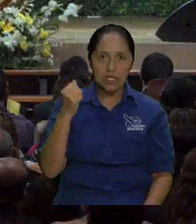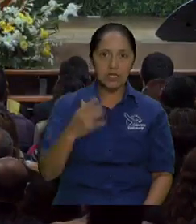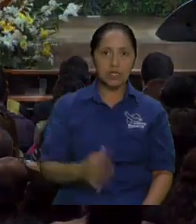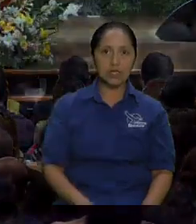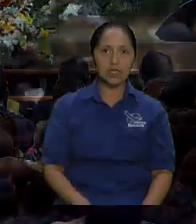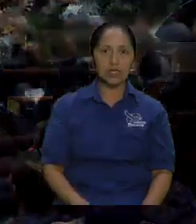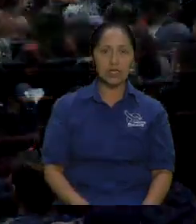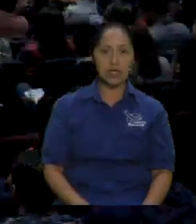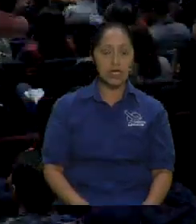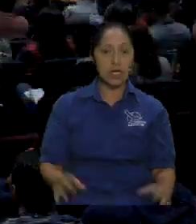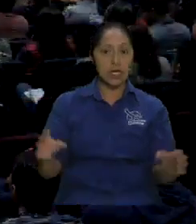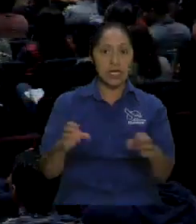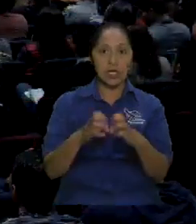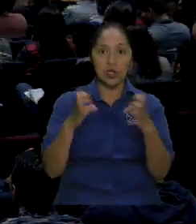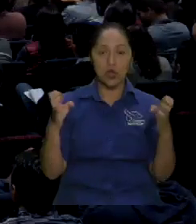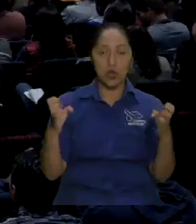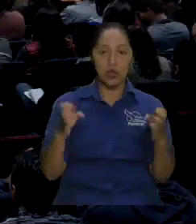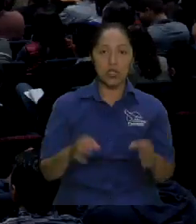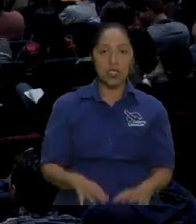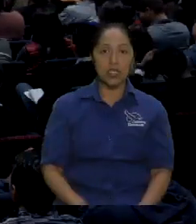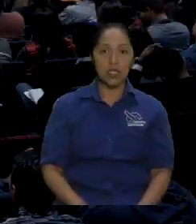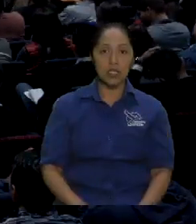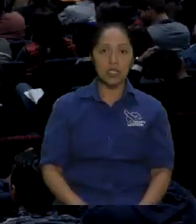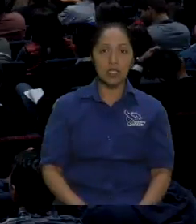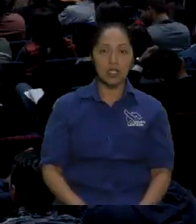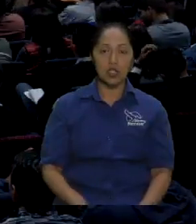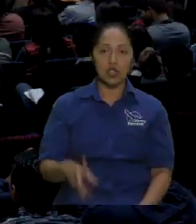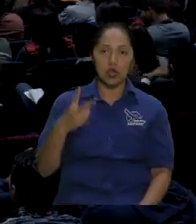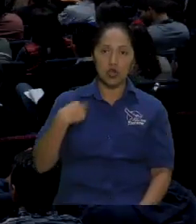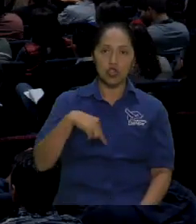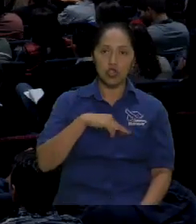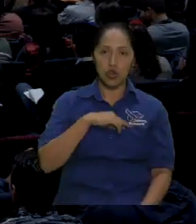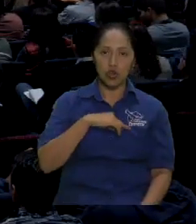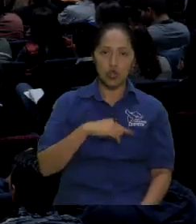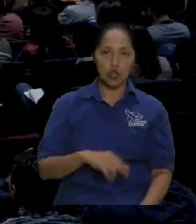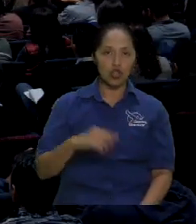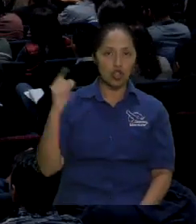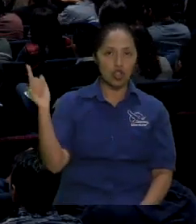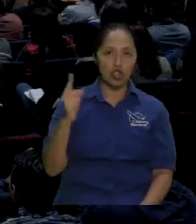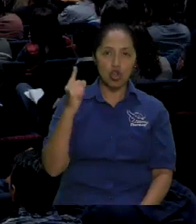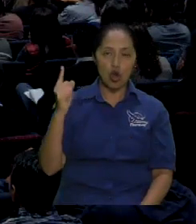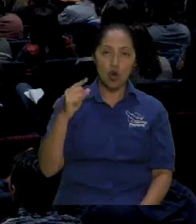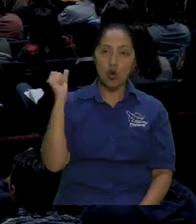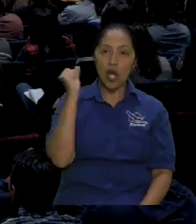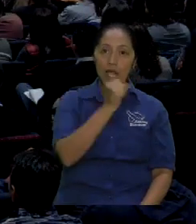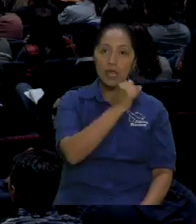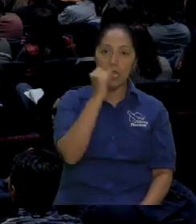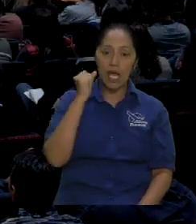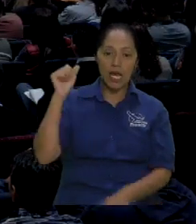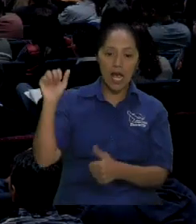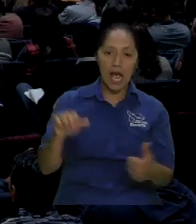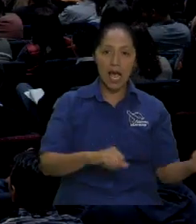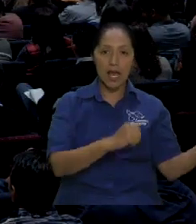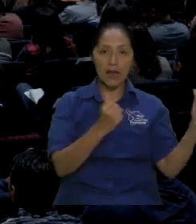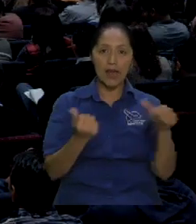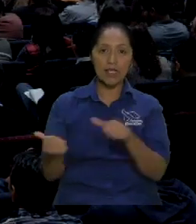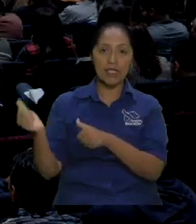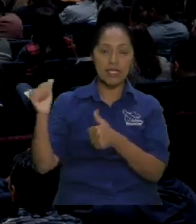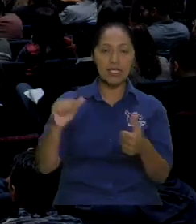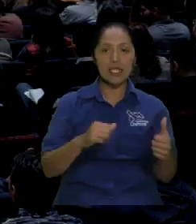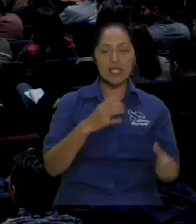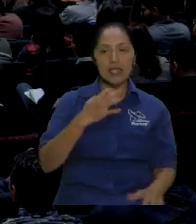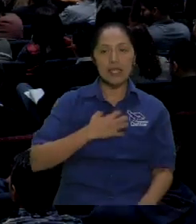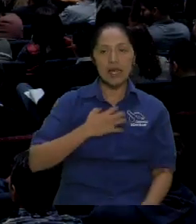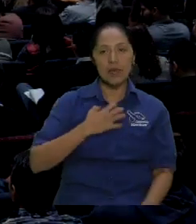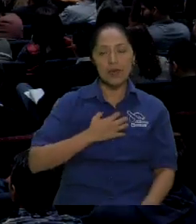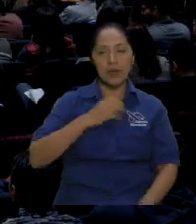ah pero entonces como teníamos himnos bien cañones nos fuimos cerrando y cerrando y cerrando y ya no se cantaban himnos de otros hermanos